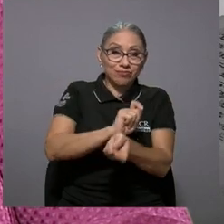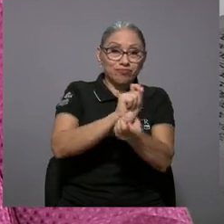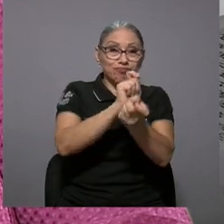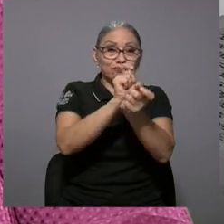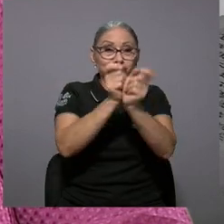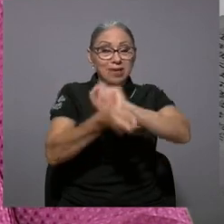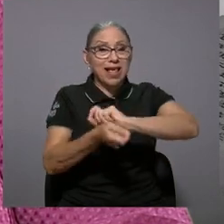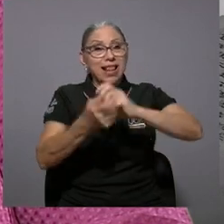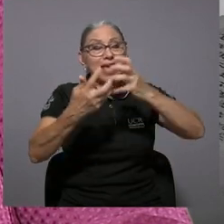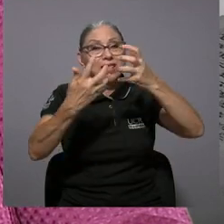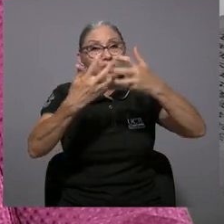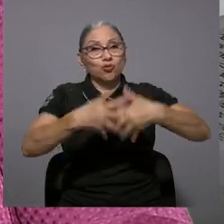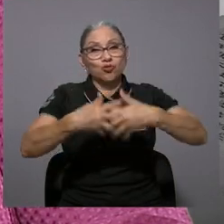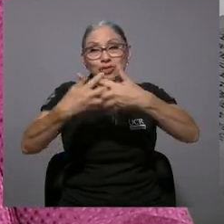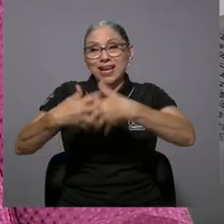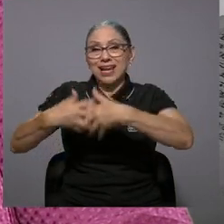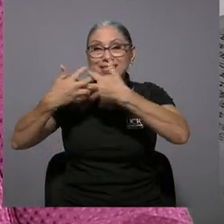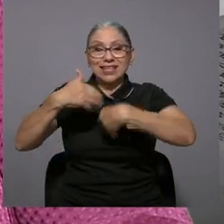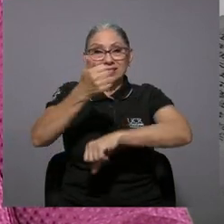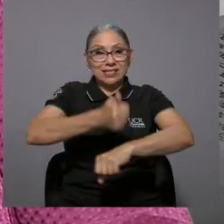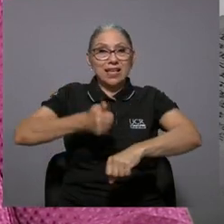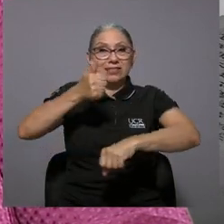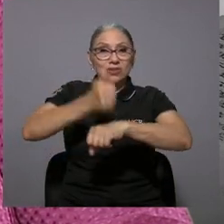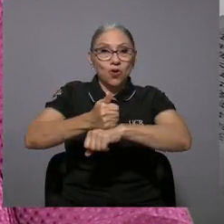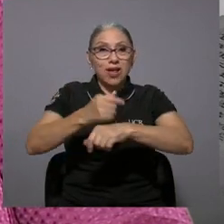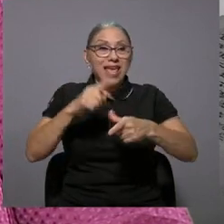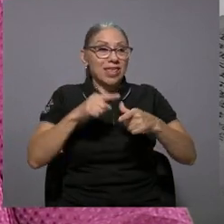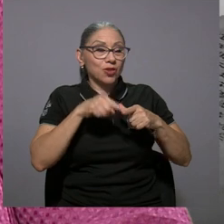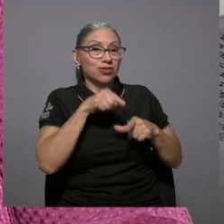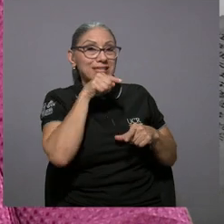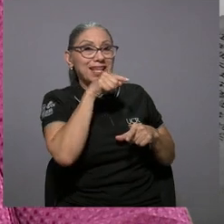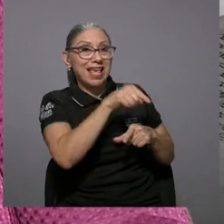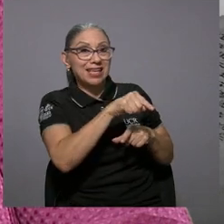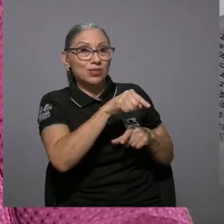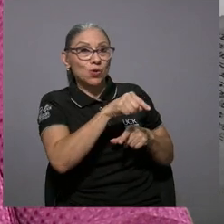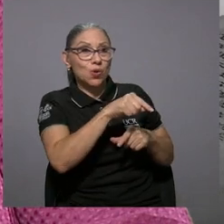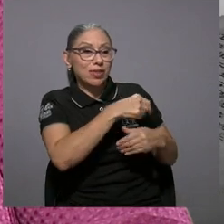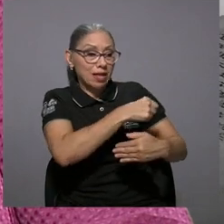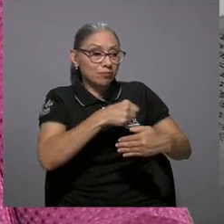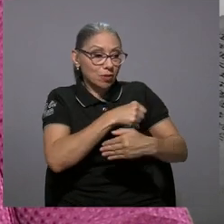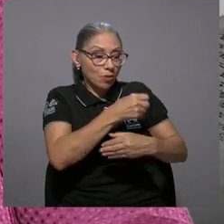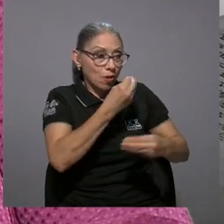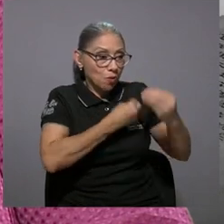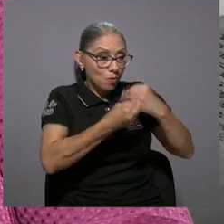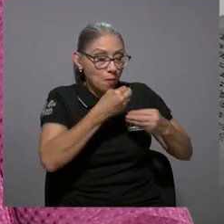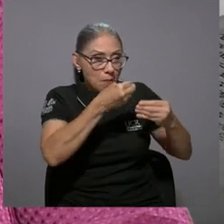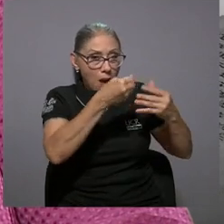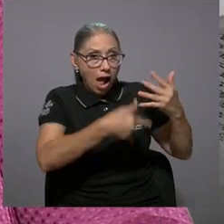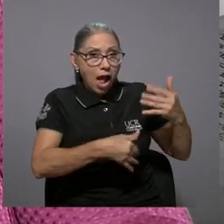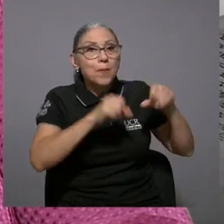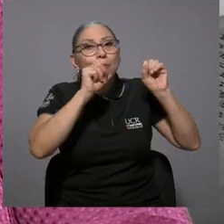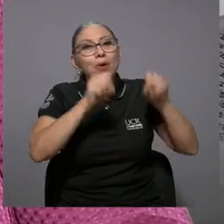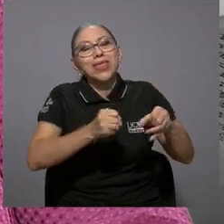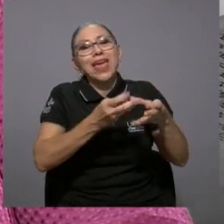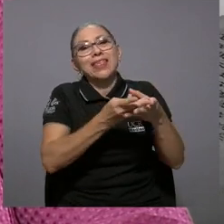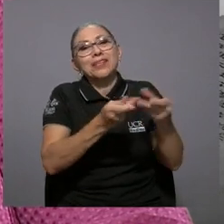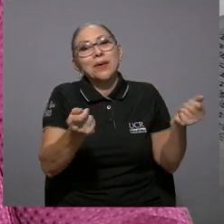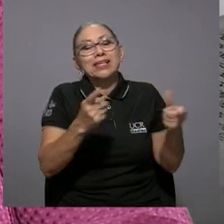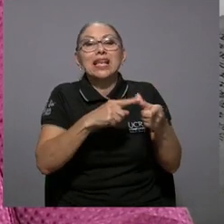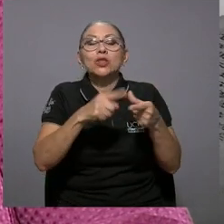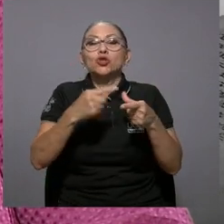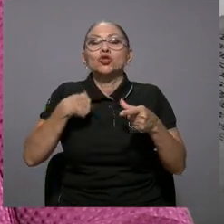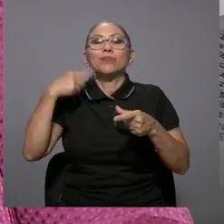industrialización eso podía desaparecer. Entonces decidí que iba a comenzar una labor